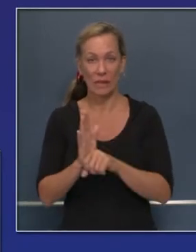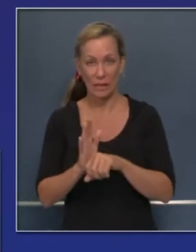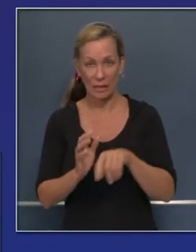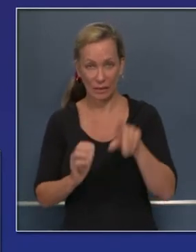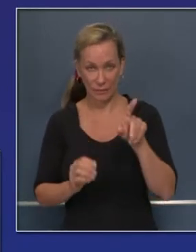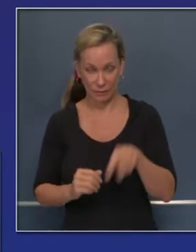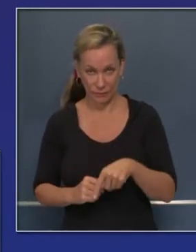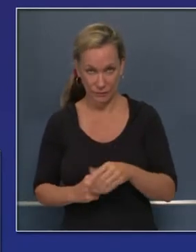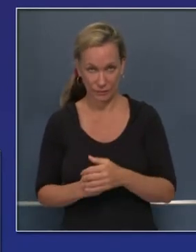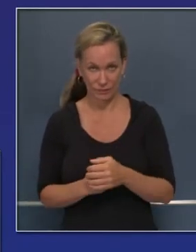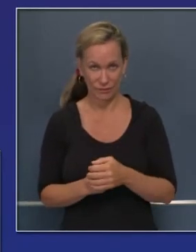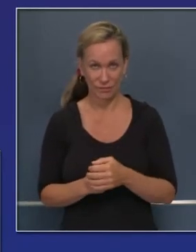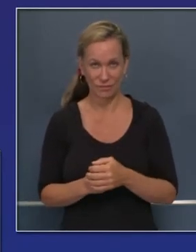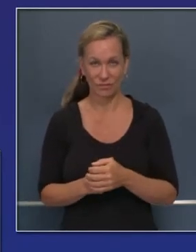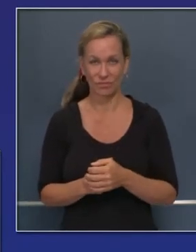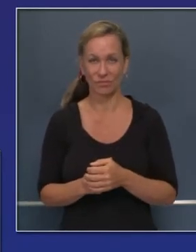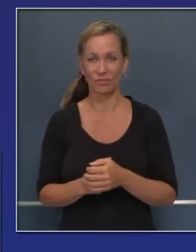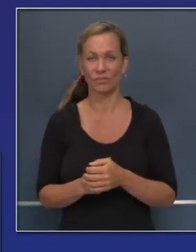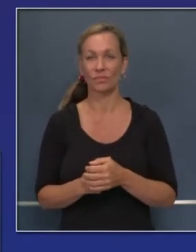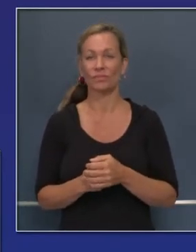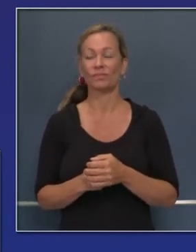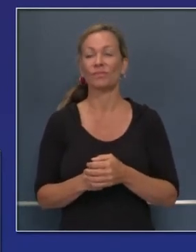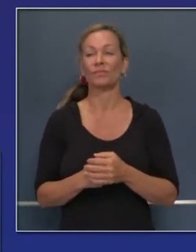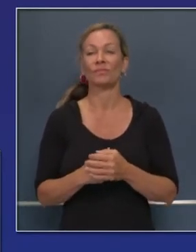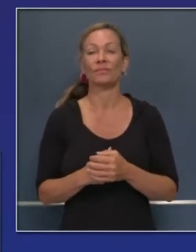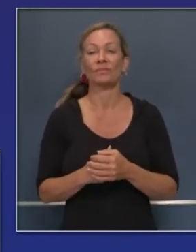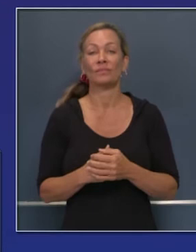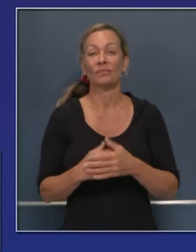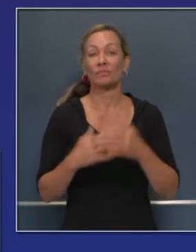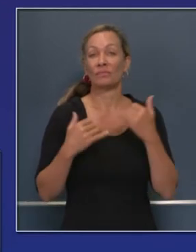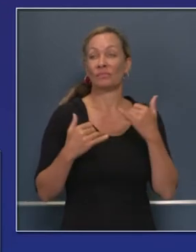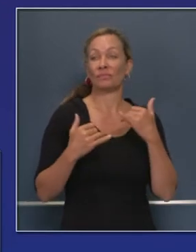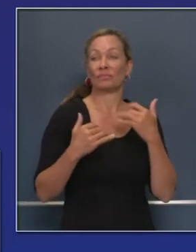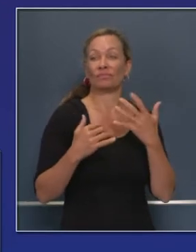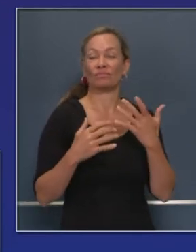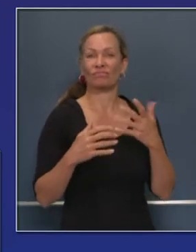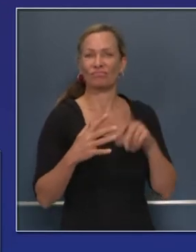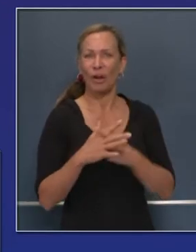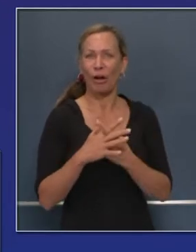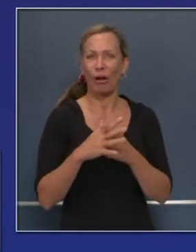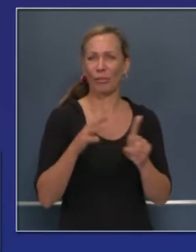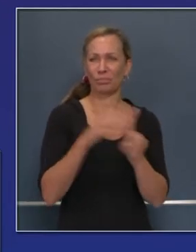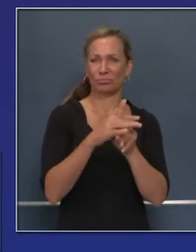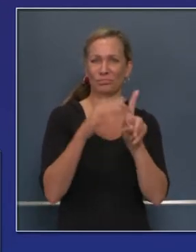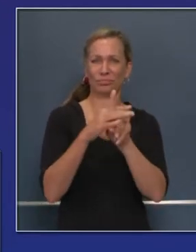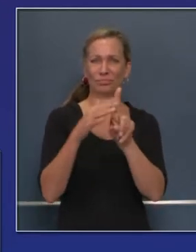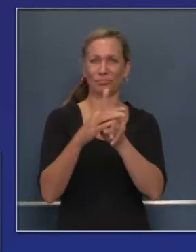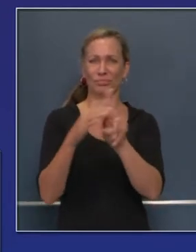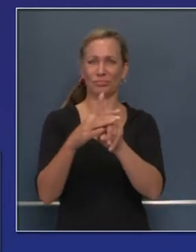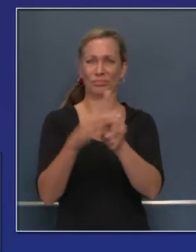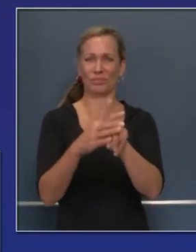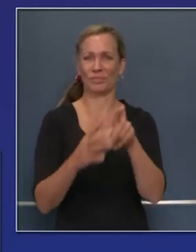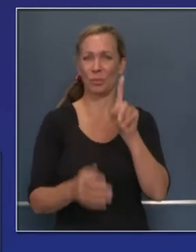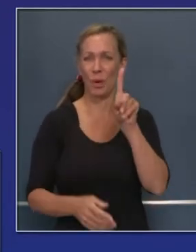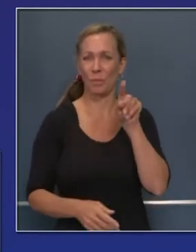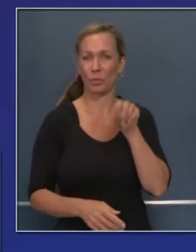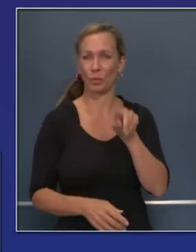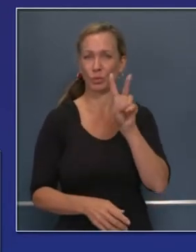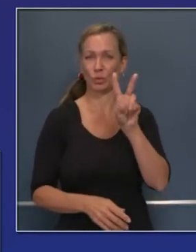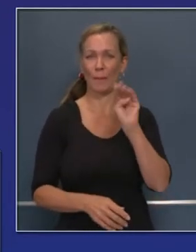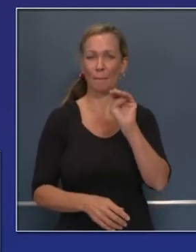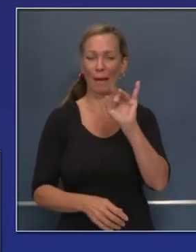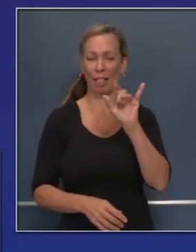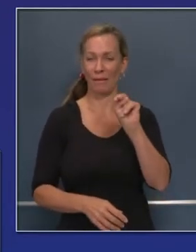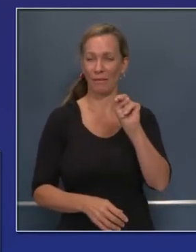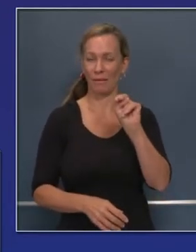nuevos incendios que han aparecido desde anoche. Hemos quemado más de 1.2 millones de acres desde